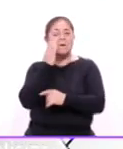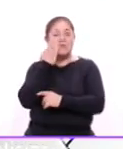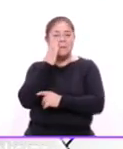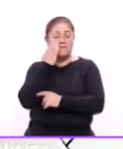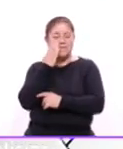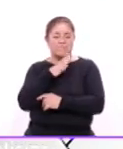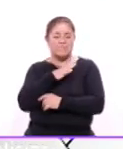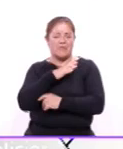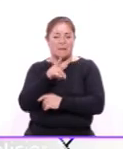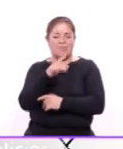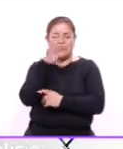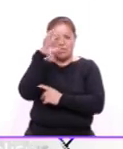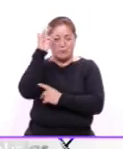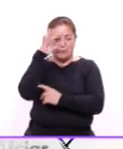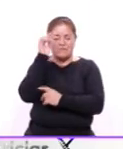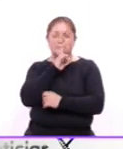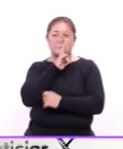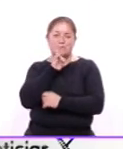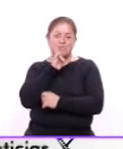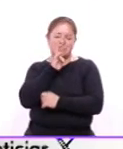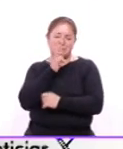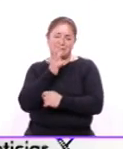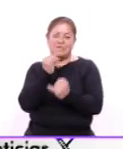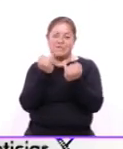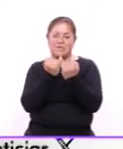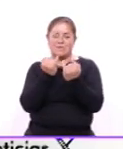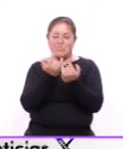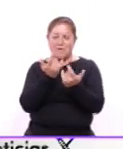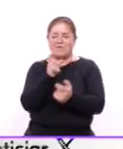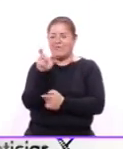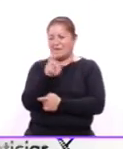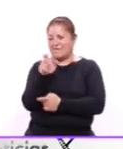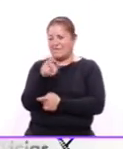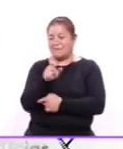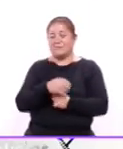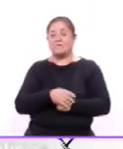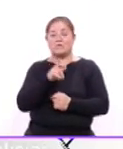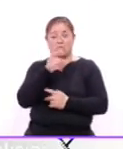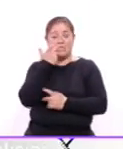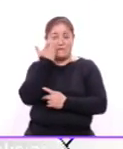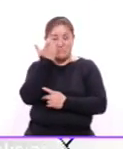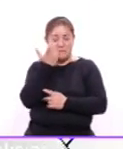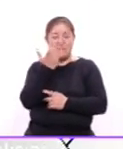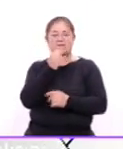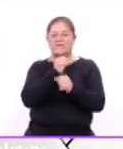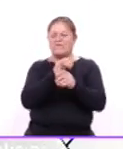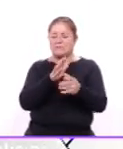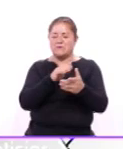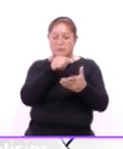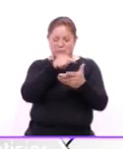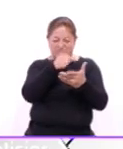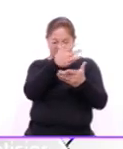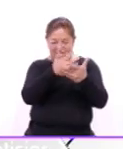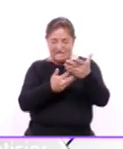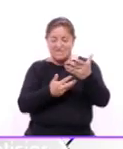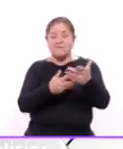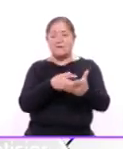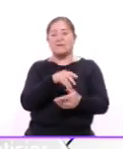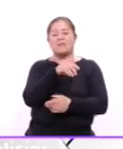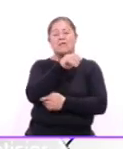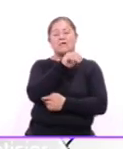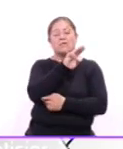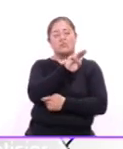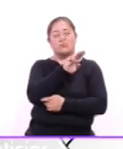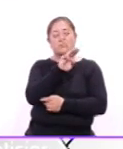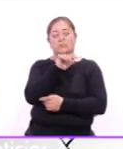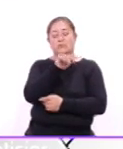Facebook nos encuentra como Coracyt Noticias, al igual que en la red X. Y si usted quiere consultar toda la información que aquí le hemos herido, puede